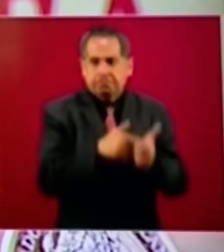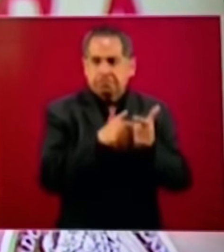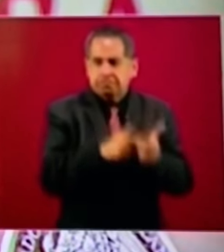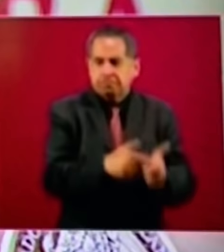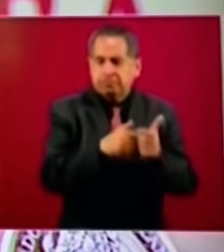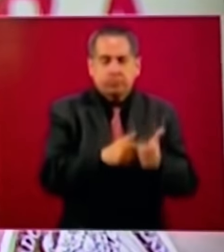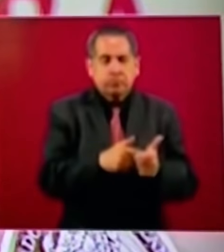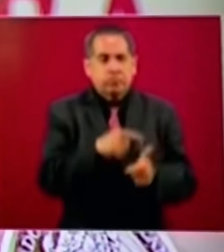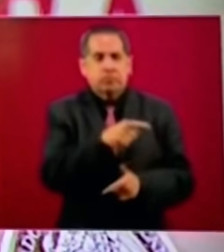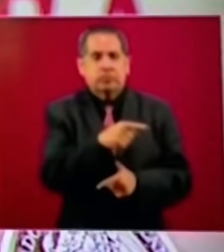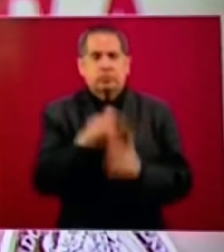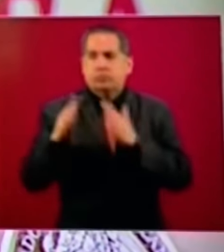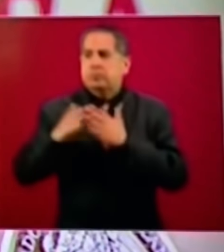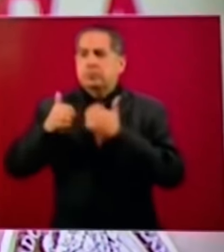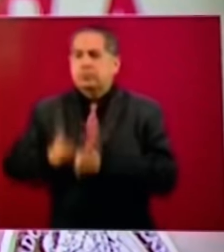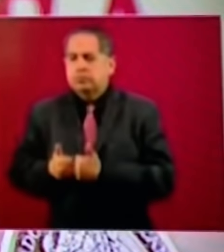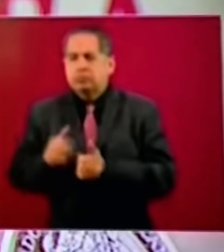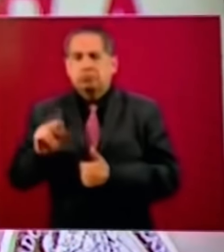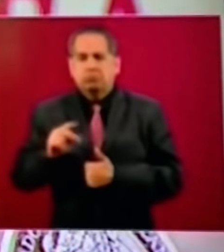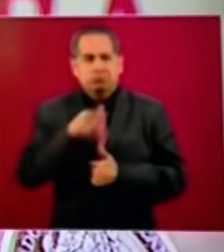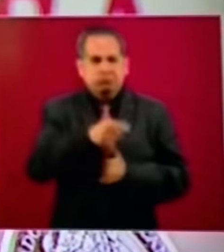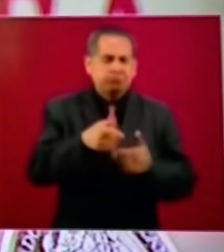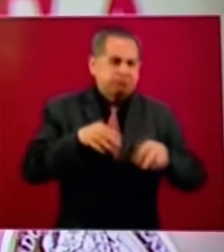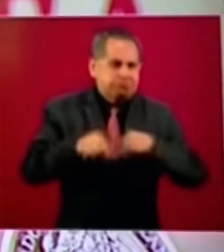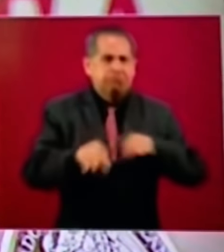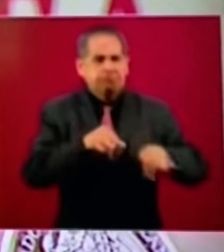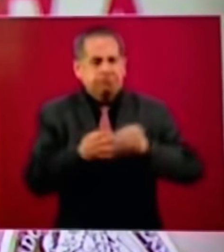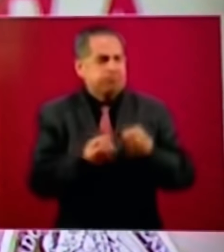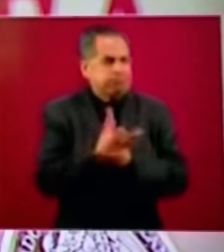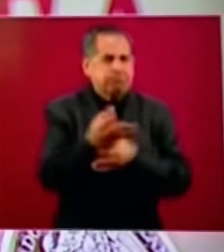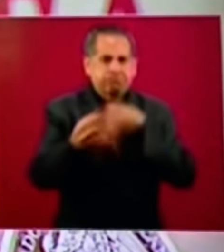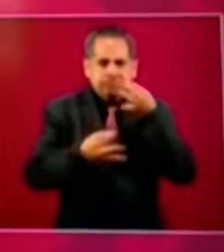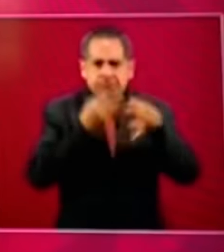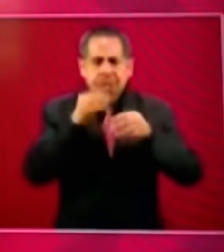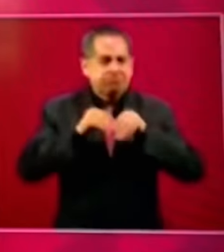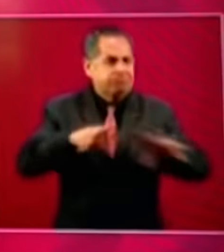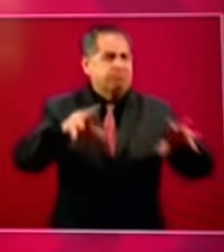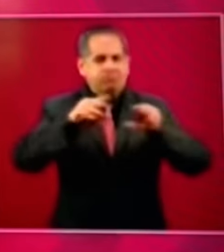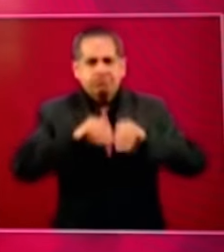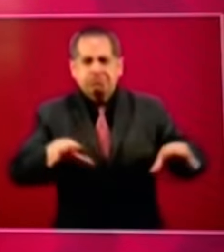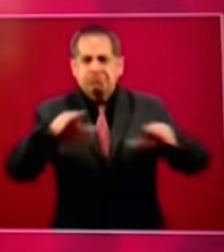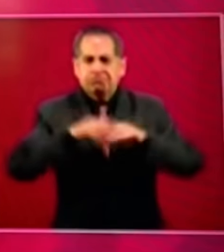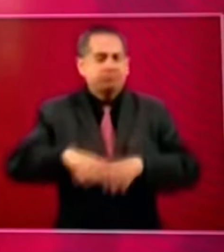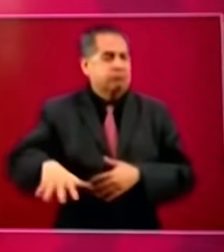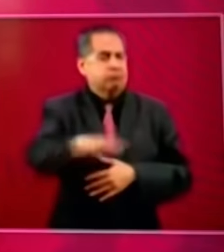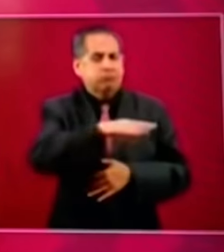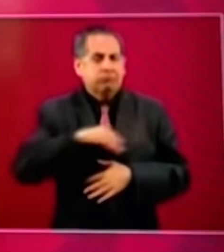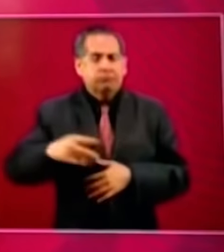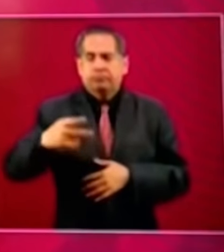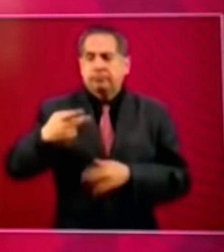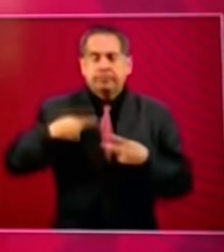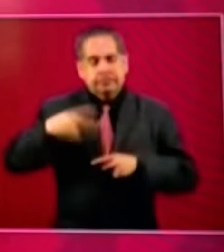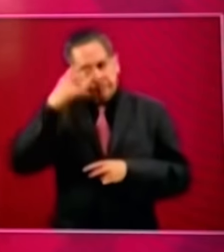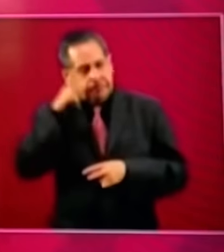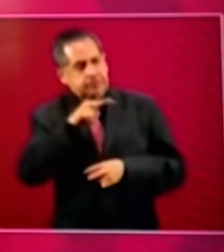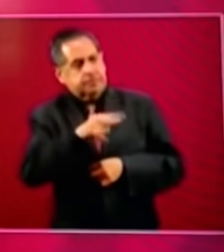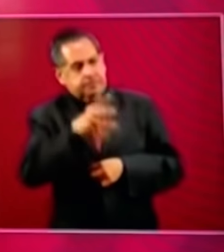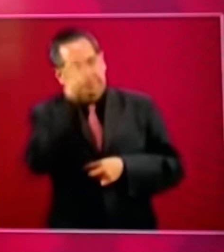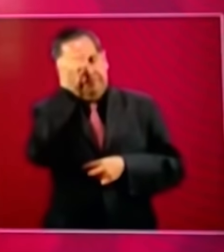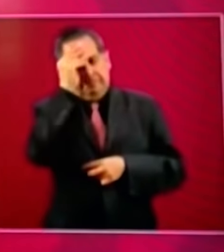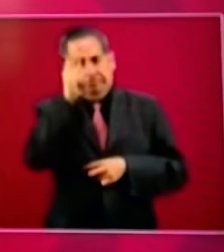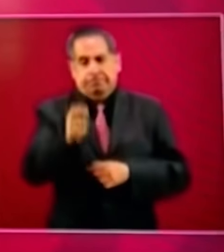para brindar información y entretenimiento a millones de mexicanos quiero y creo justo